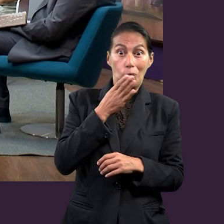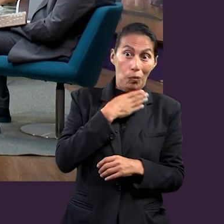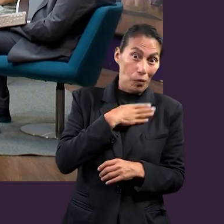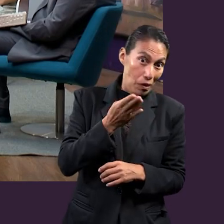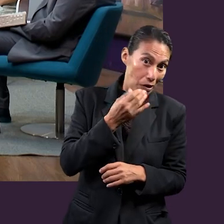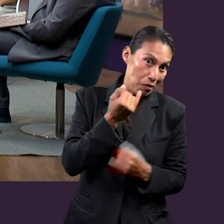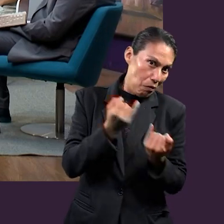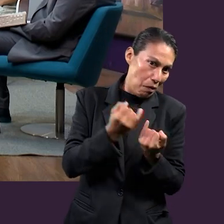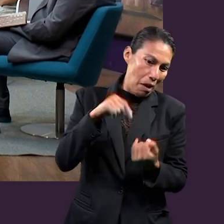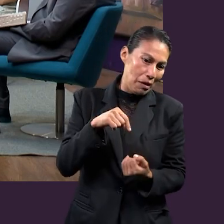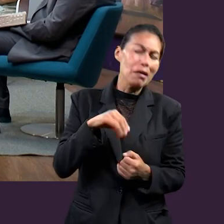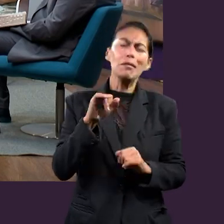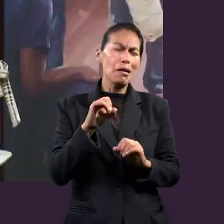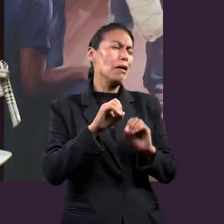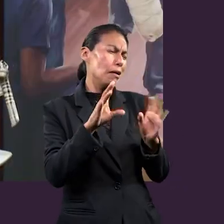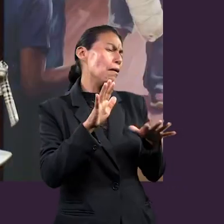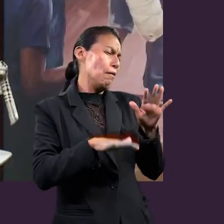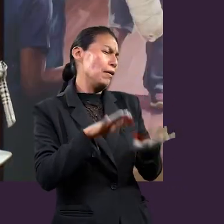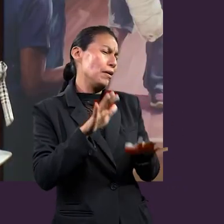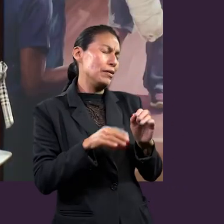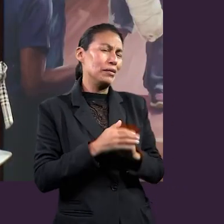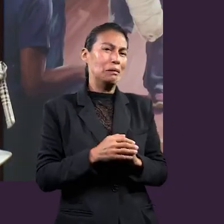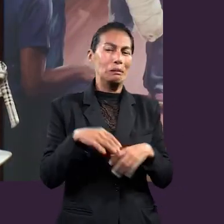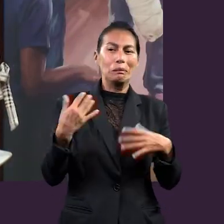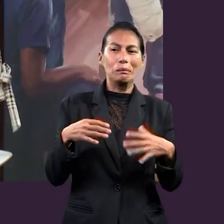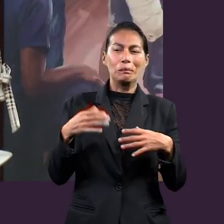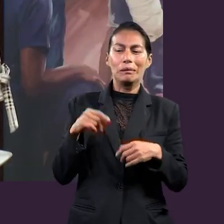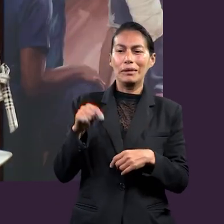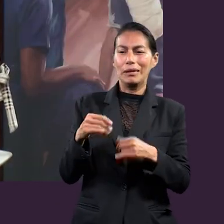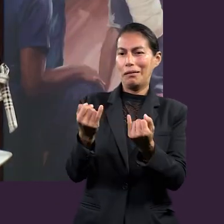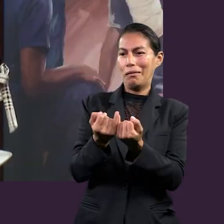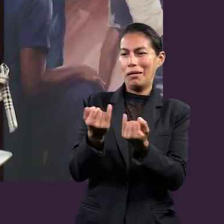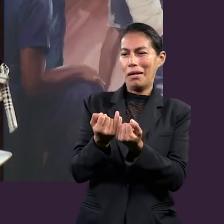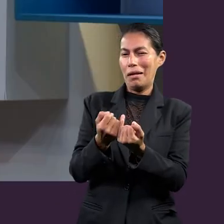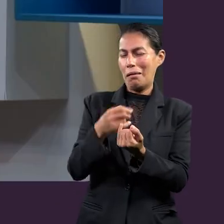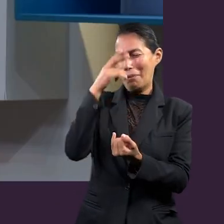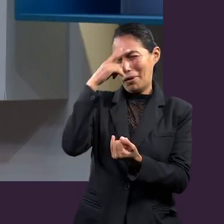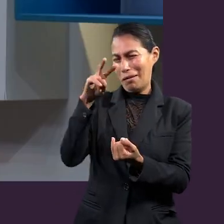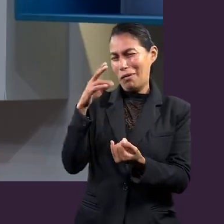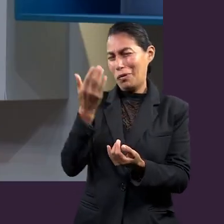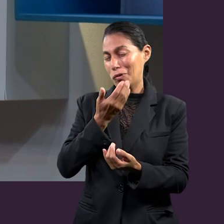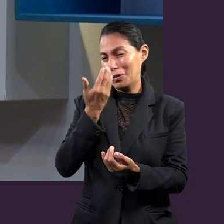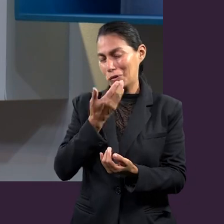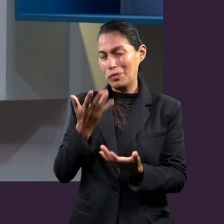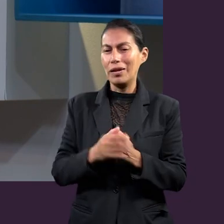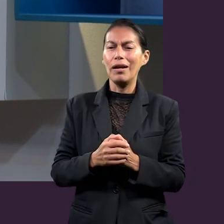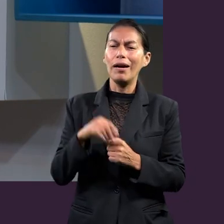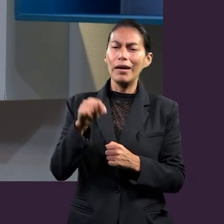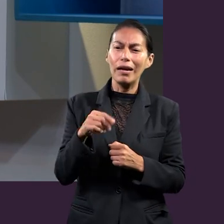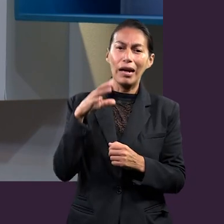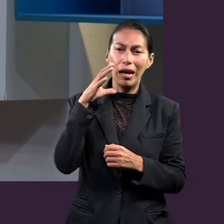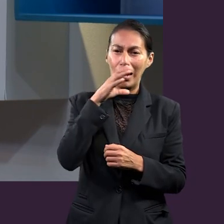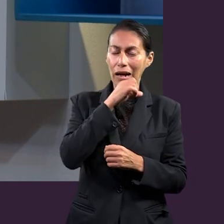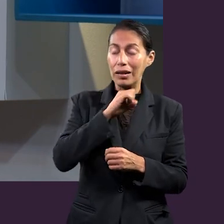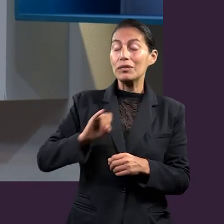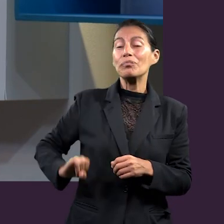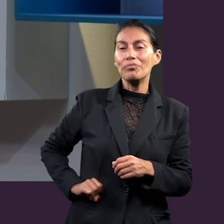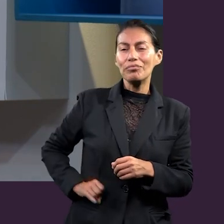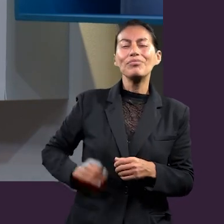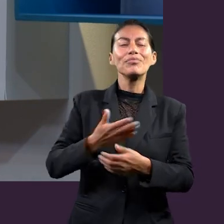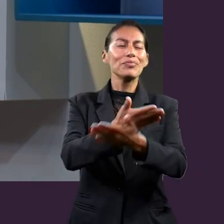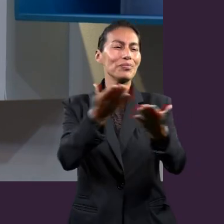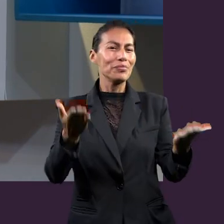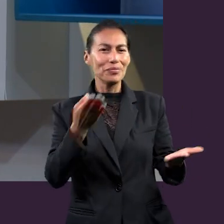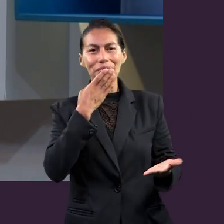acá. Aunque aquí... También, a veces. No baila más las rancheras, decimos, en México. Es un